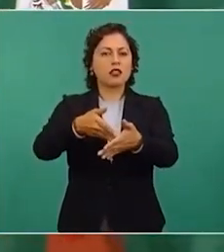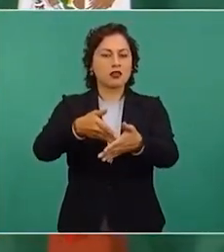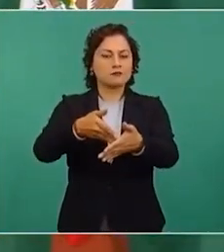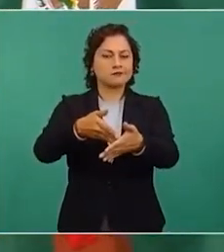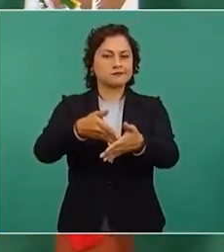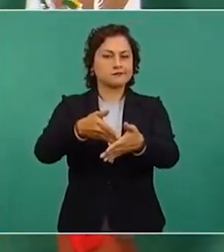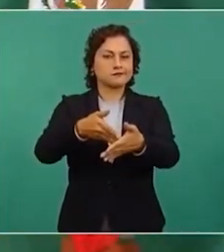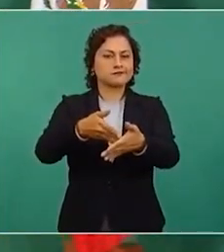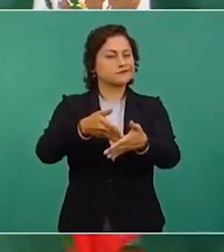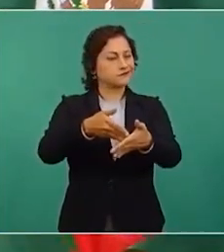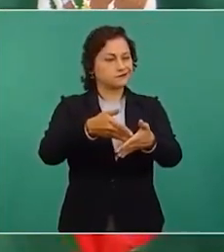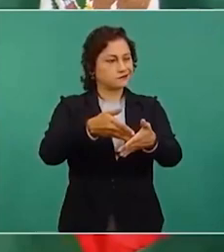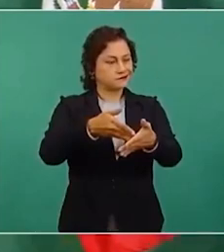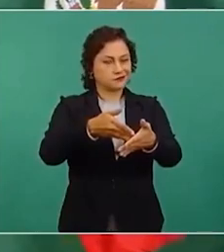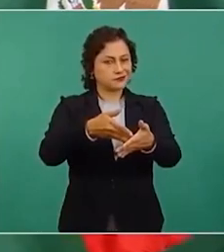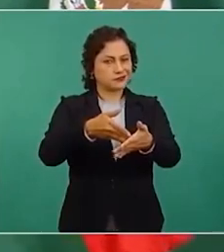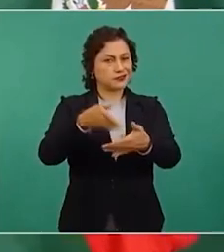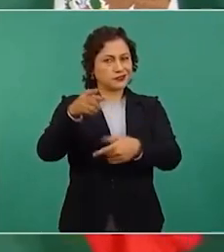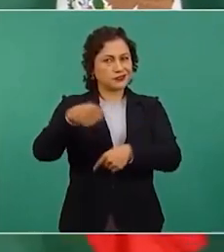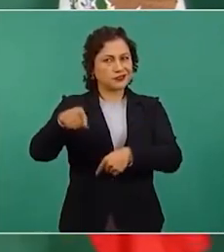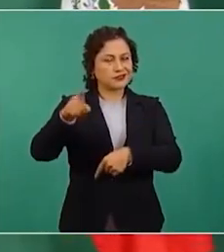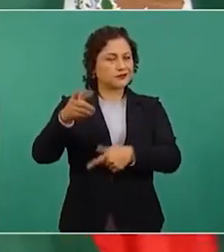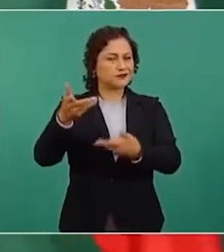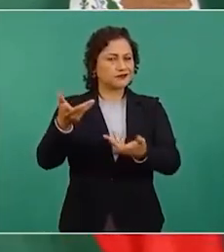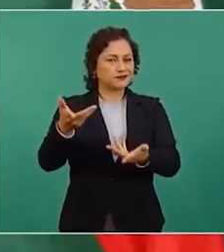puedan detener las obras